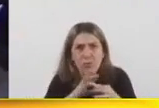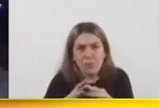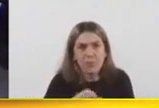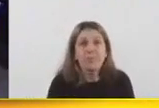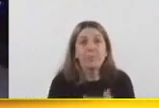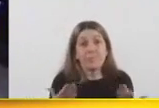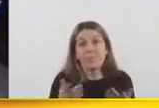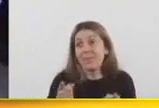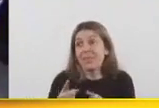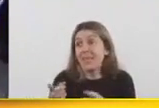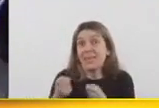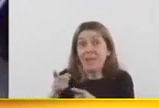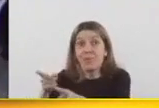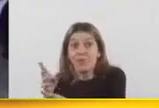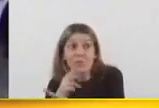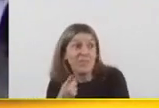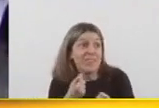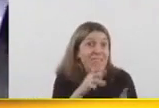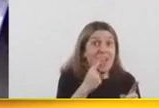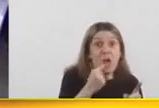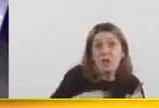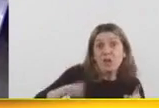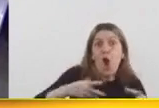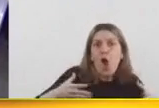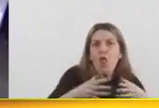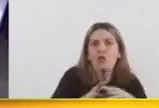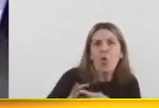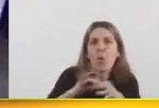Y de la otra. Todos y todas. Unidos.